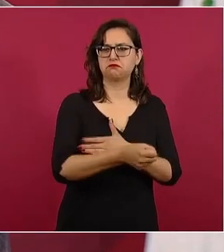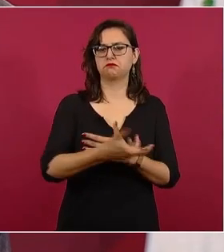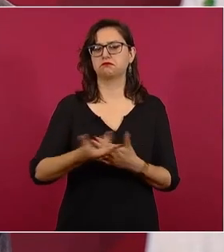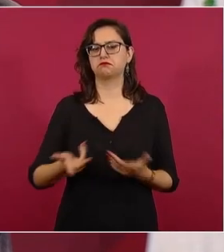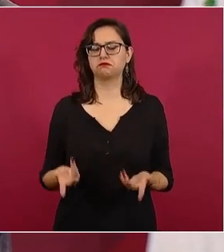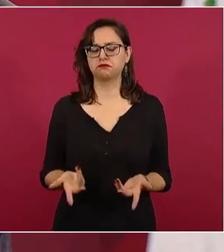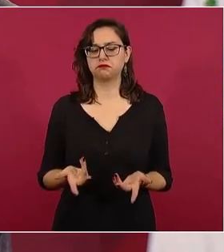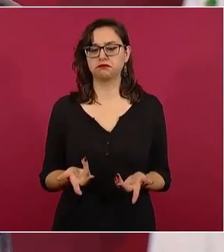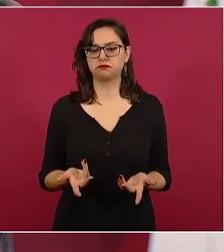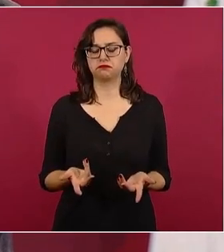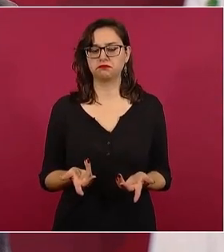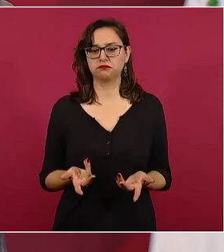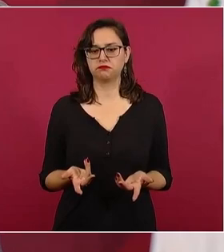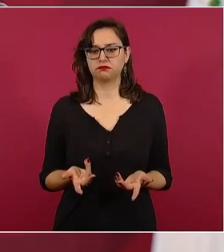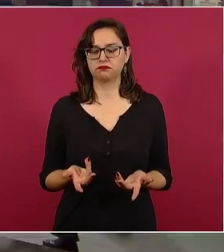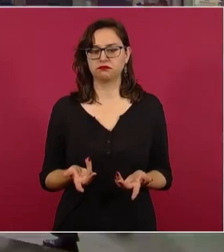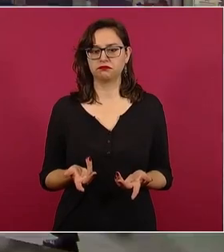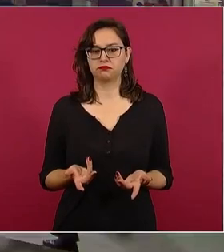y así